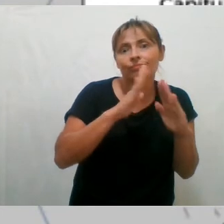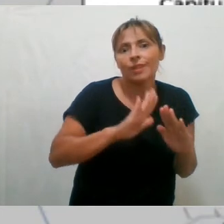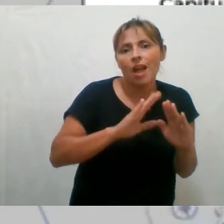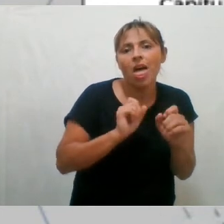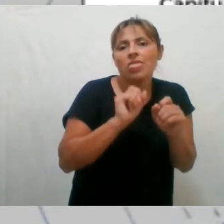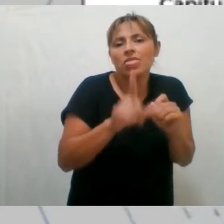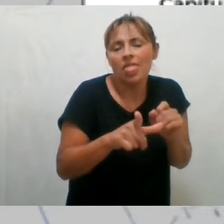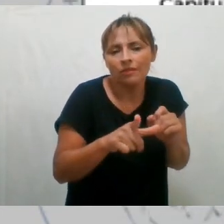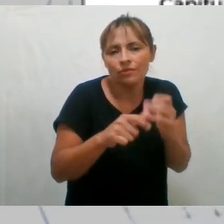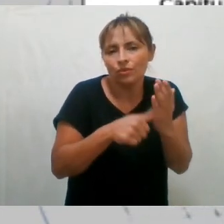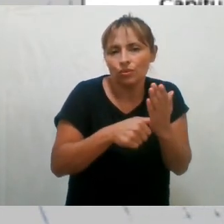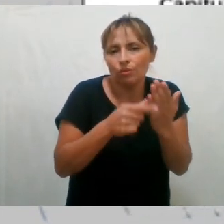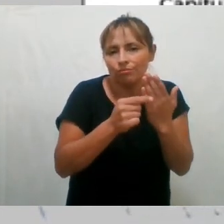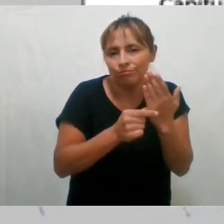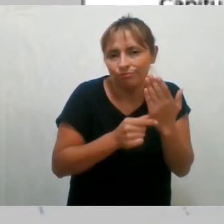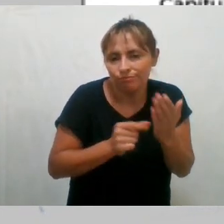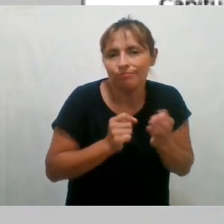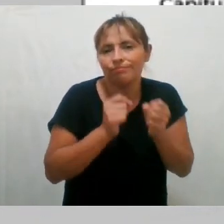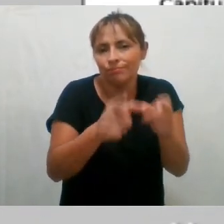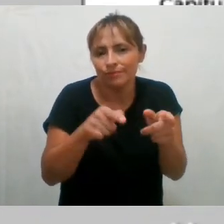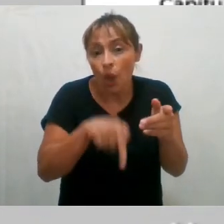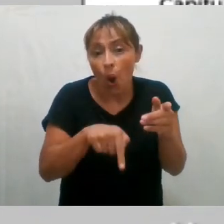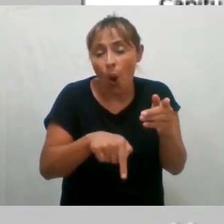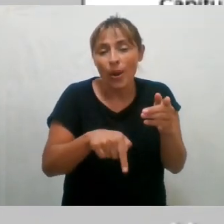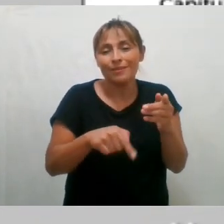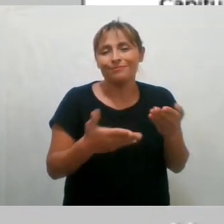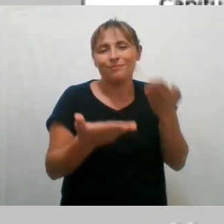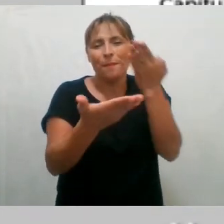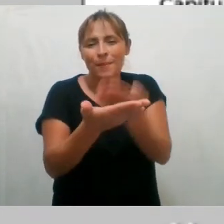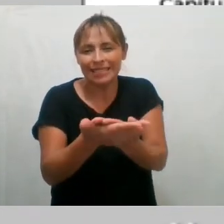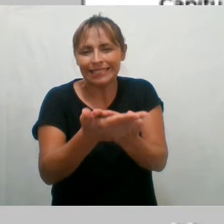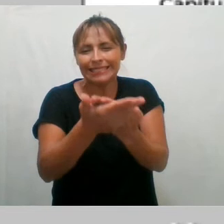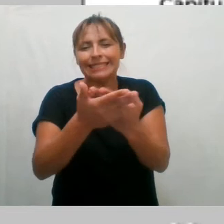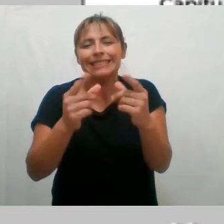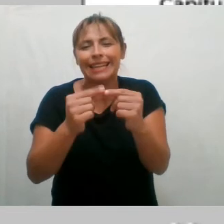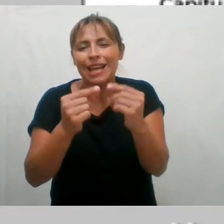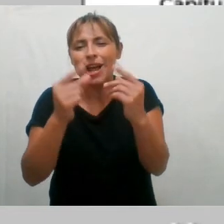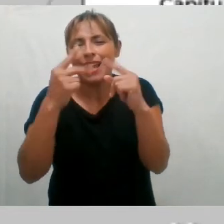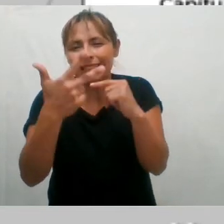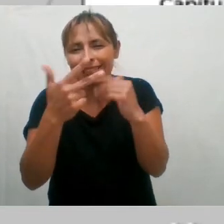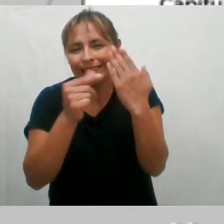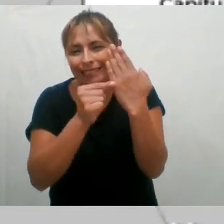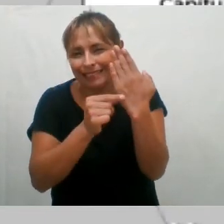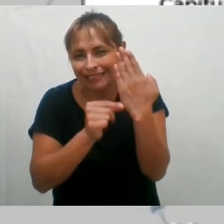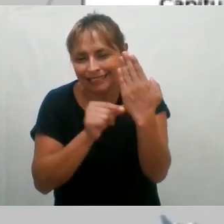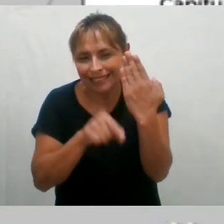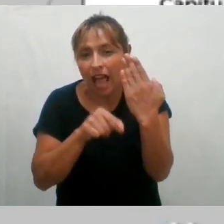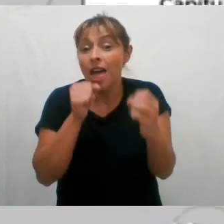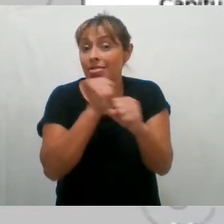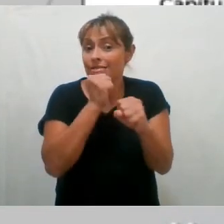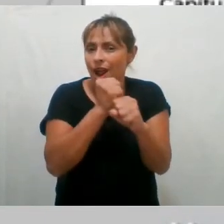en los productos que vamos desarrollando de Copade. Hoy, entonces, presentamos formalmente la Guía 3, un